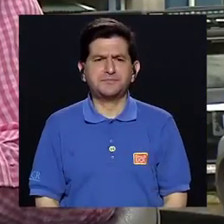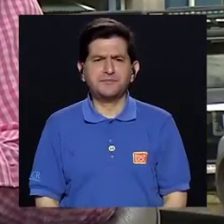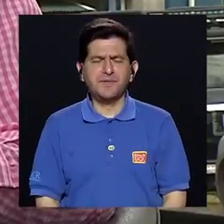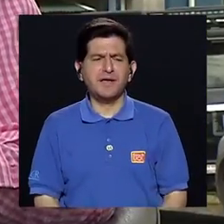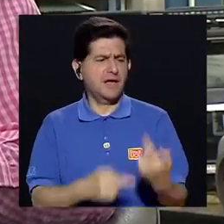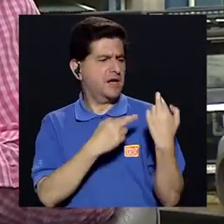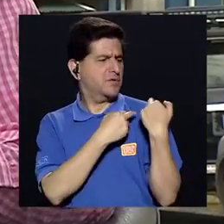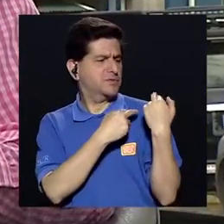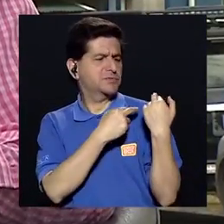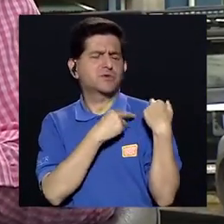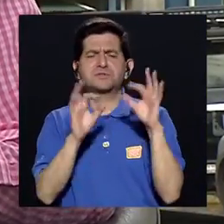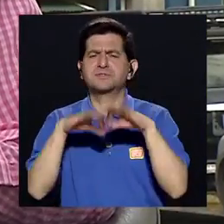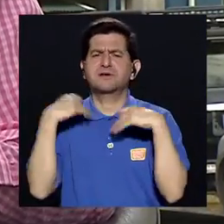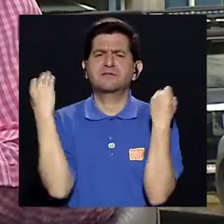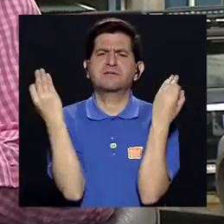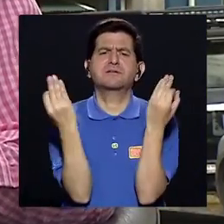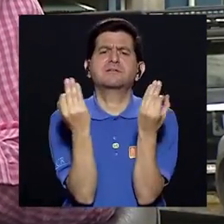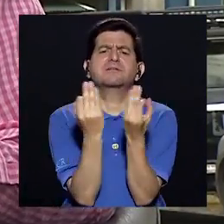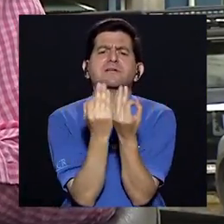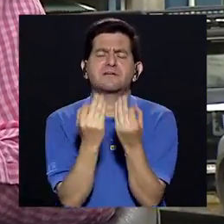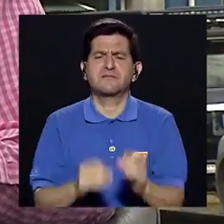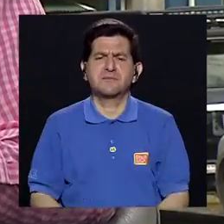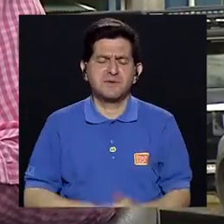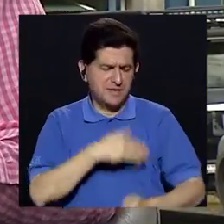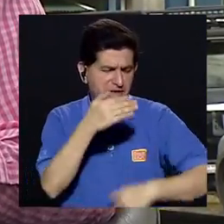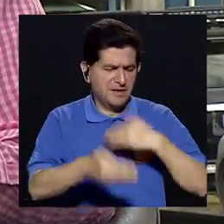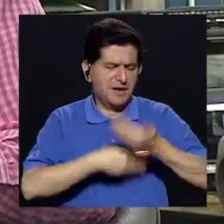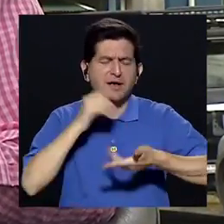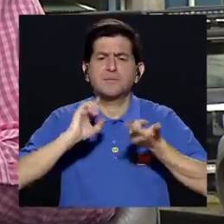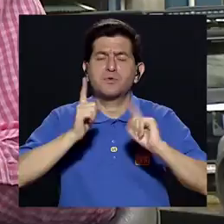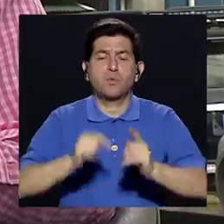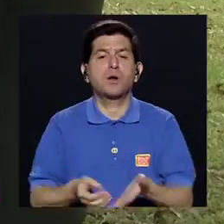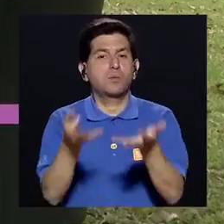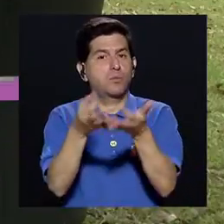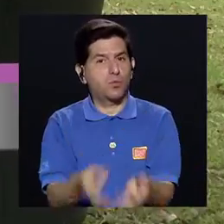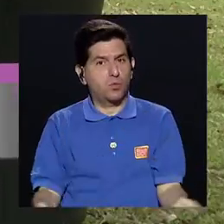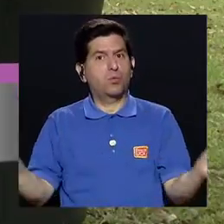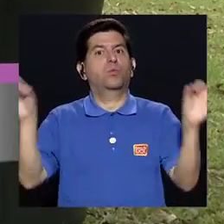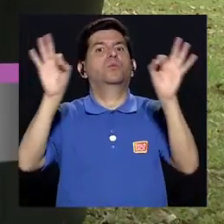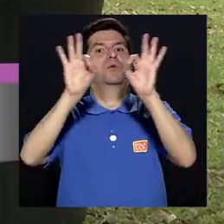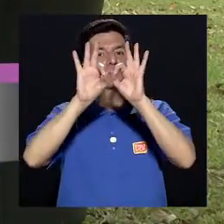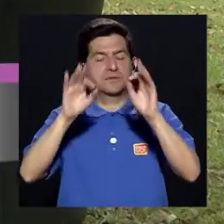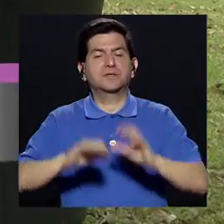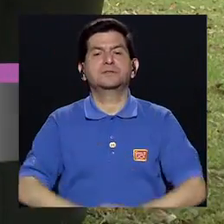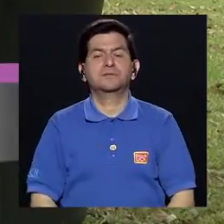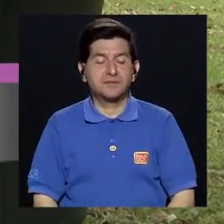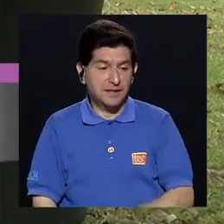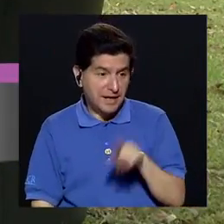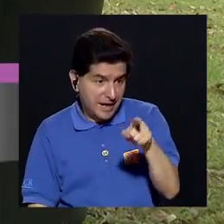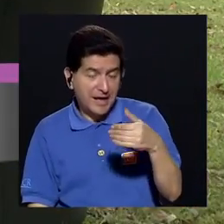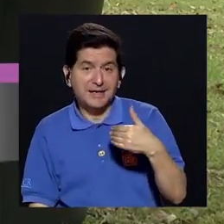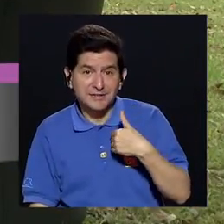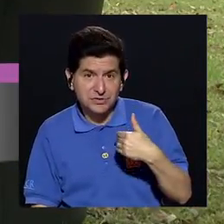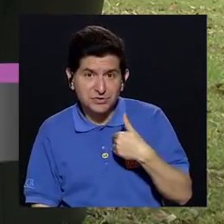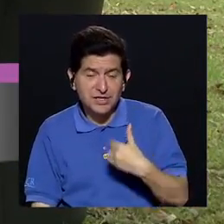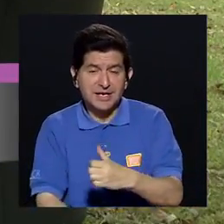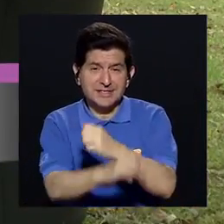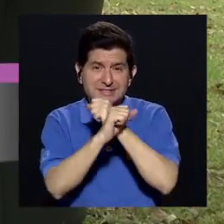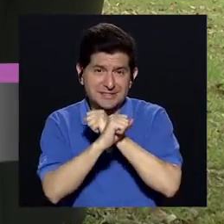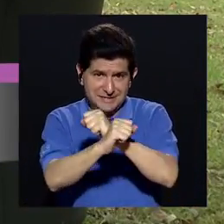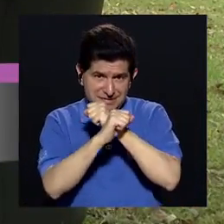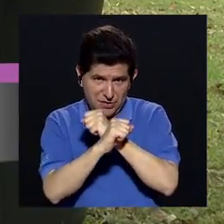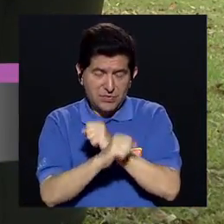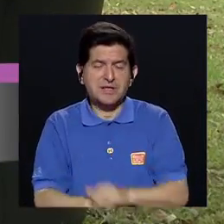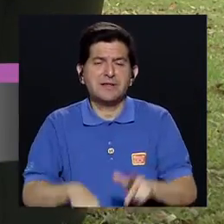corresponsabilidad Tiene la familia En este proceso? Importantísimo Porque Ellos son los que Tienen